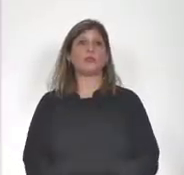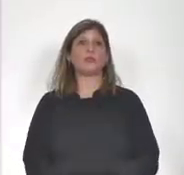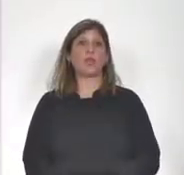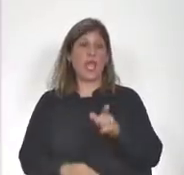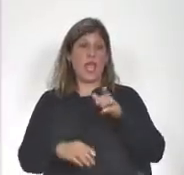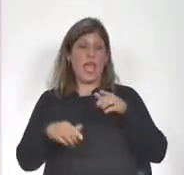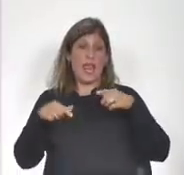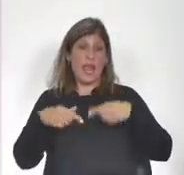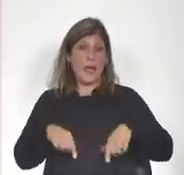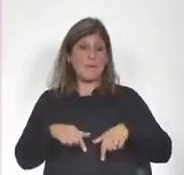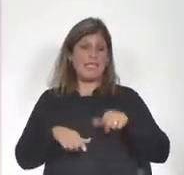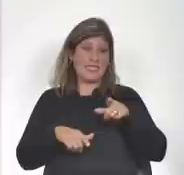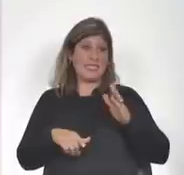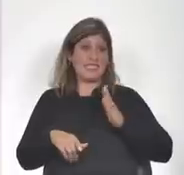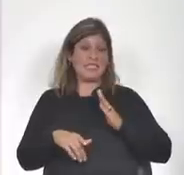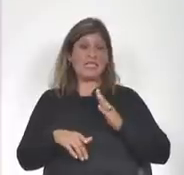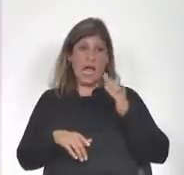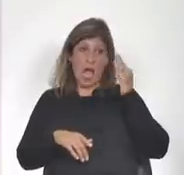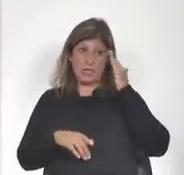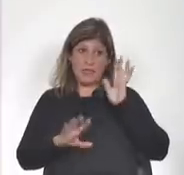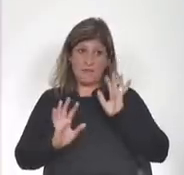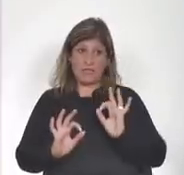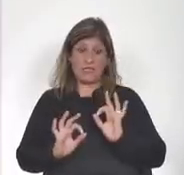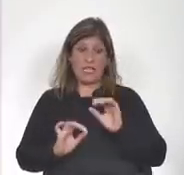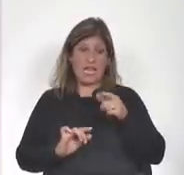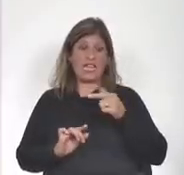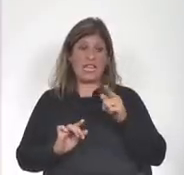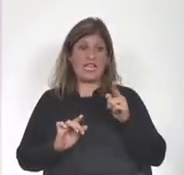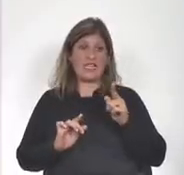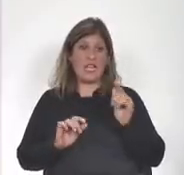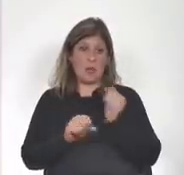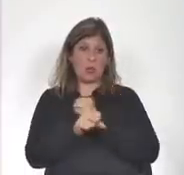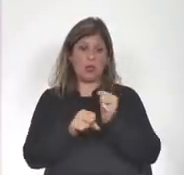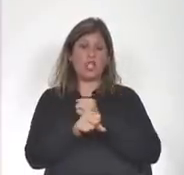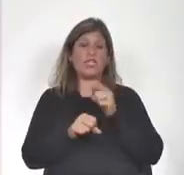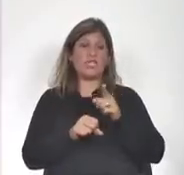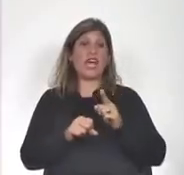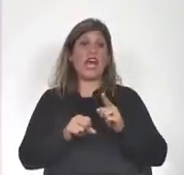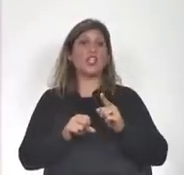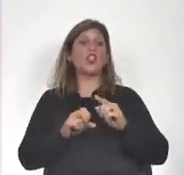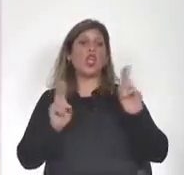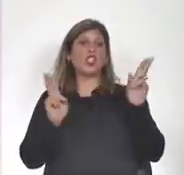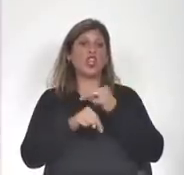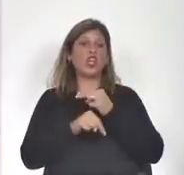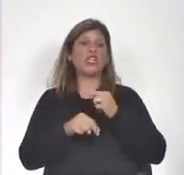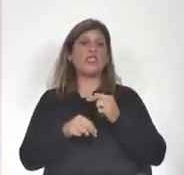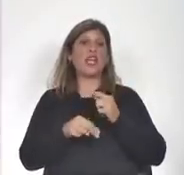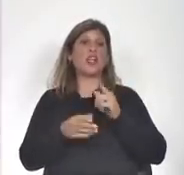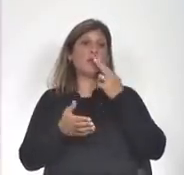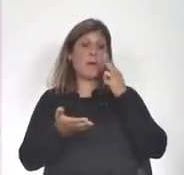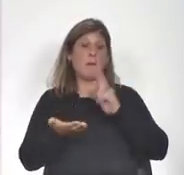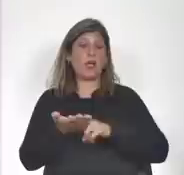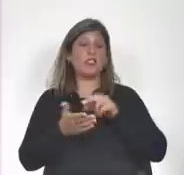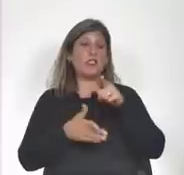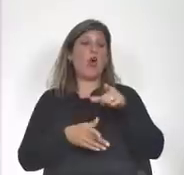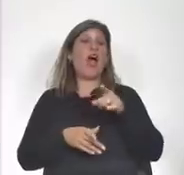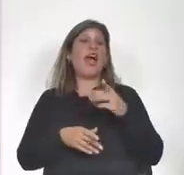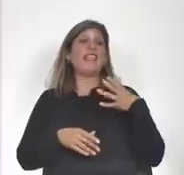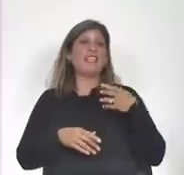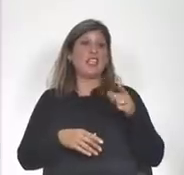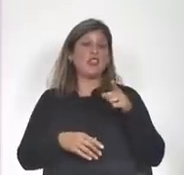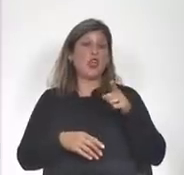la ministra fue consciente de que estaba autorizando una serie de exoneraciones tributarias a una empresa del director general de la OPP